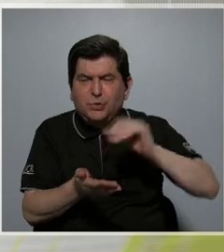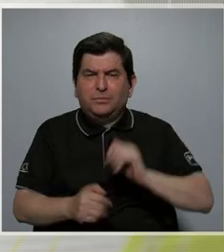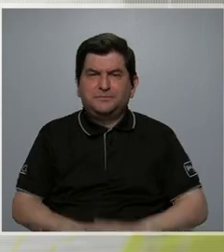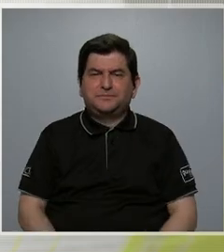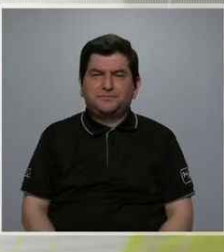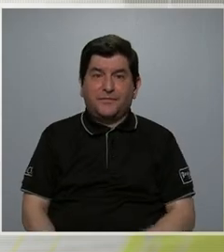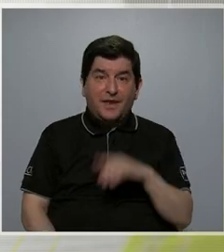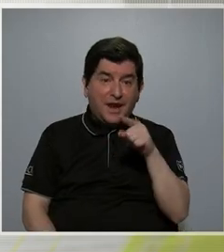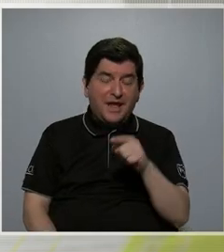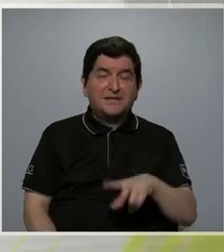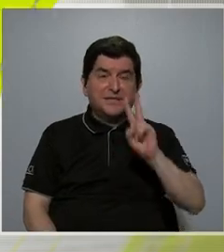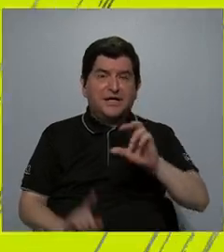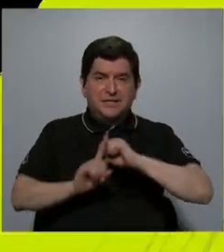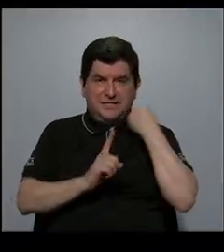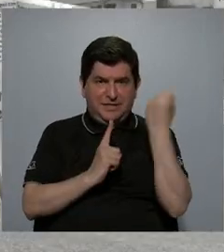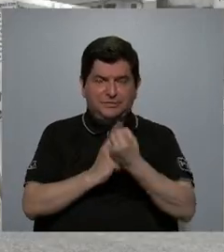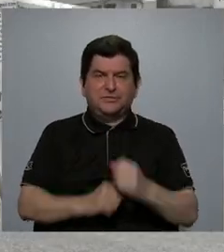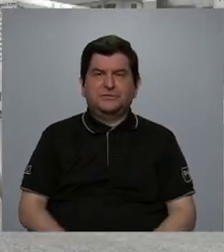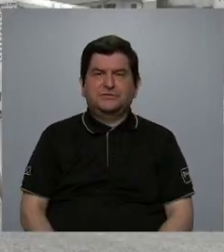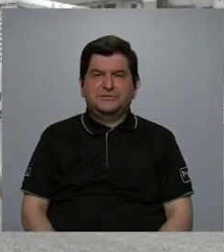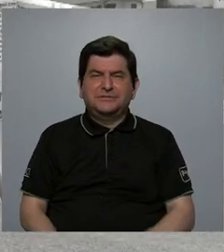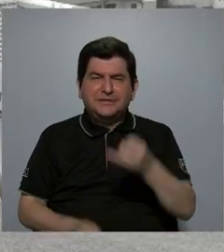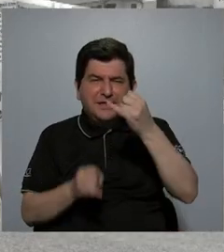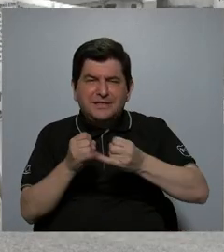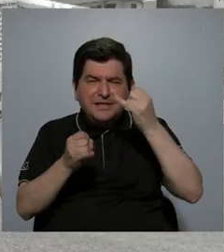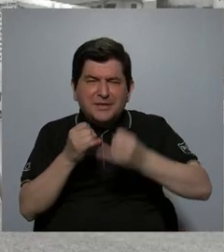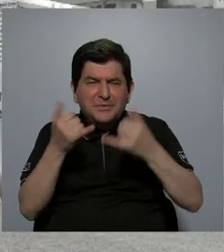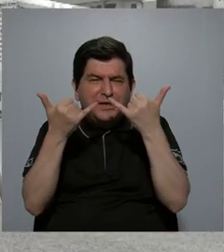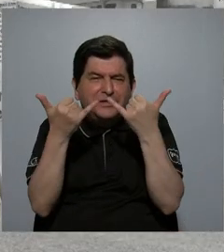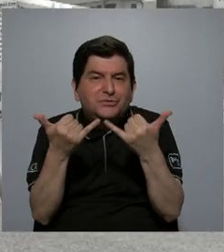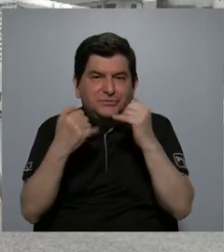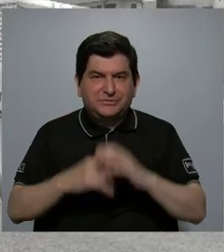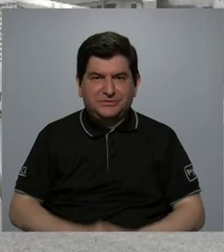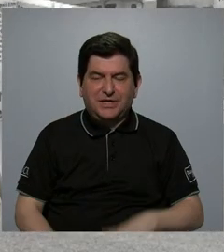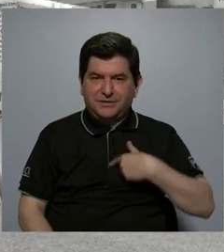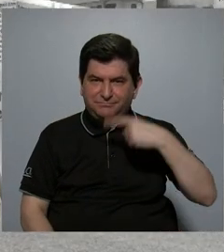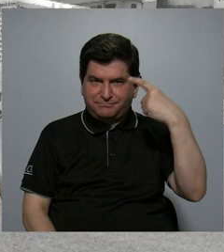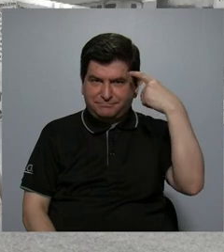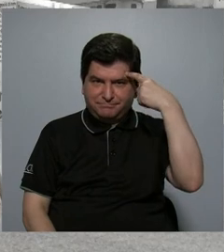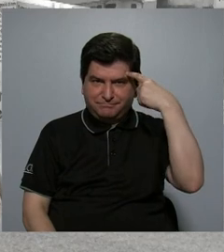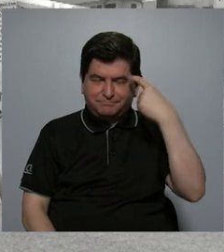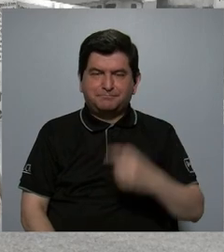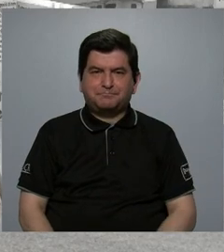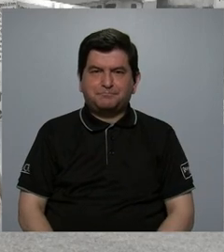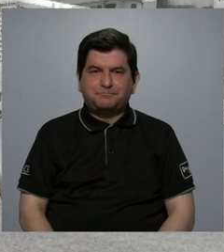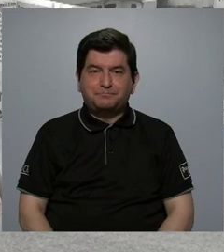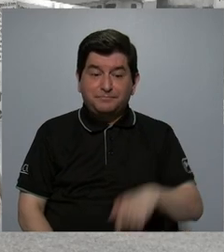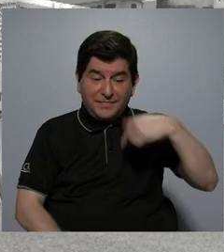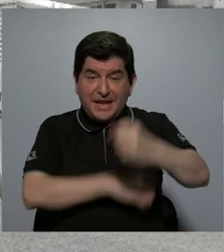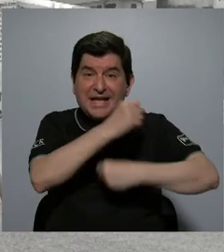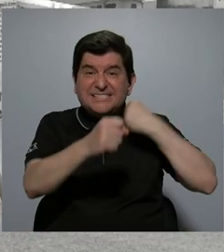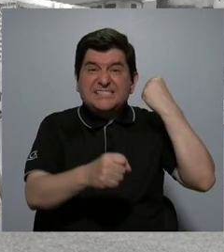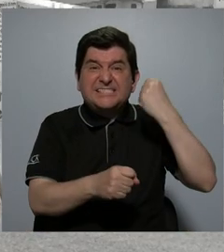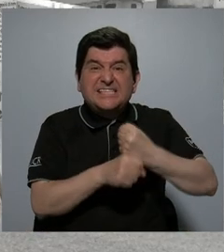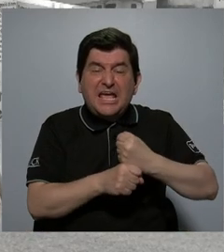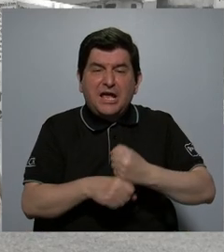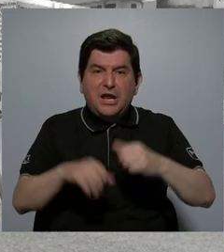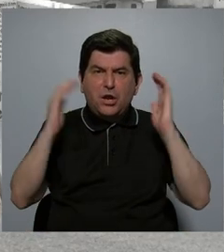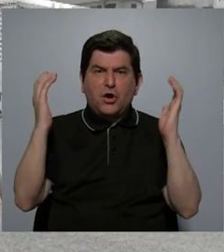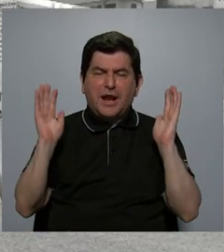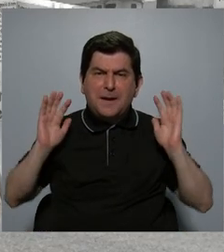Entonces, esas serían las dos cuestiones fundamentales. Vamos casi concluyendo, pero pienso que este es el siglo de las grandes